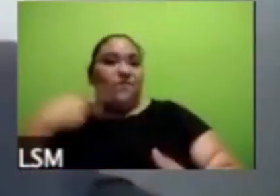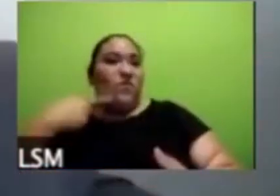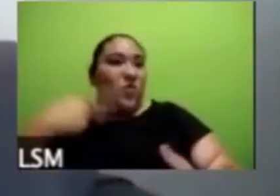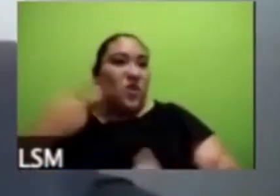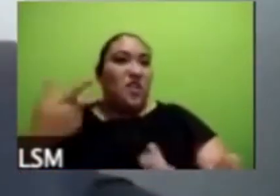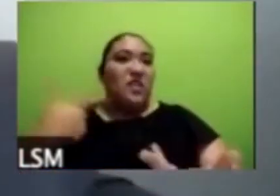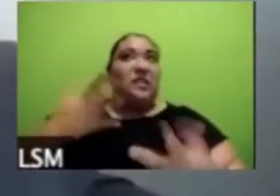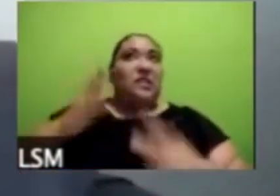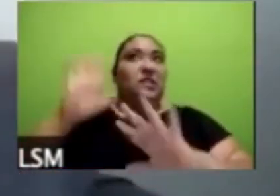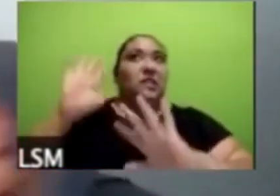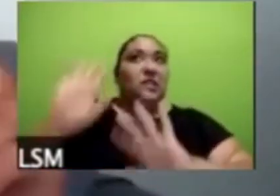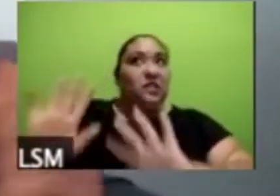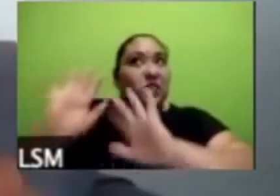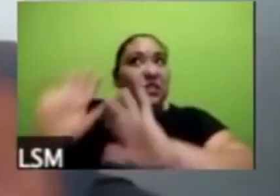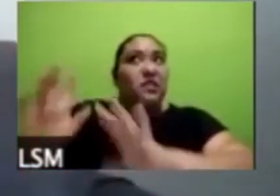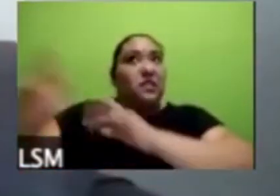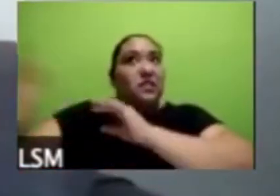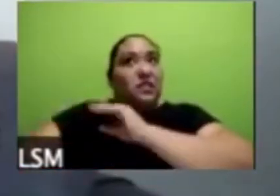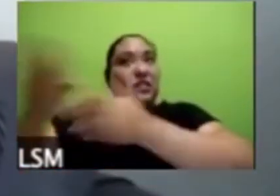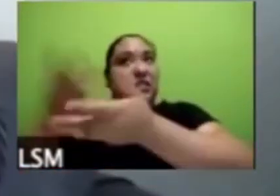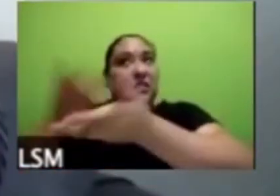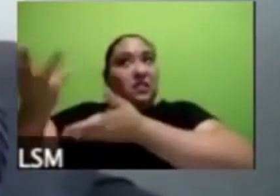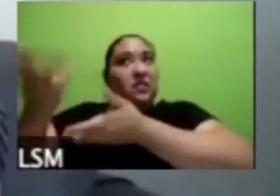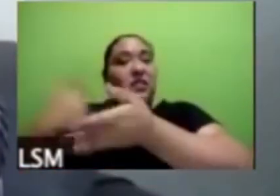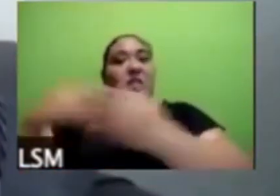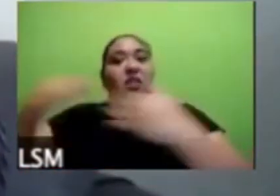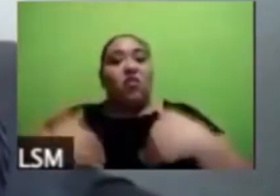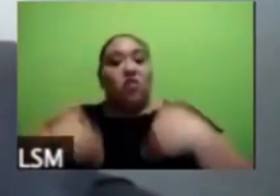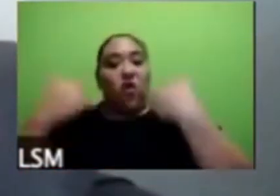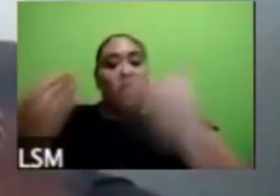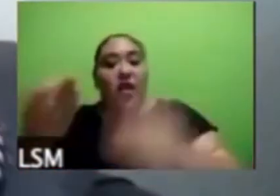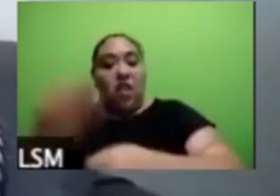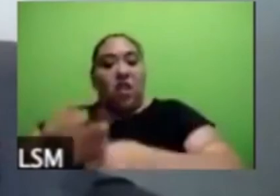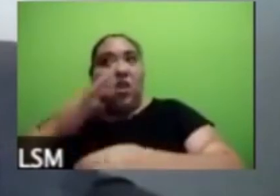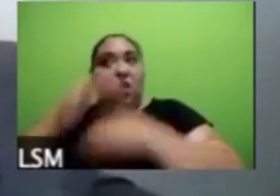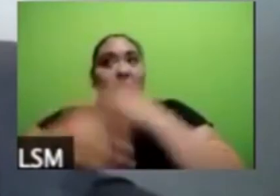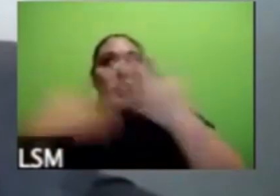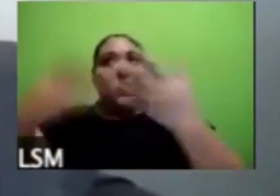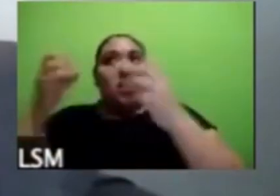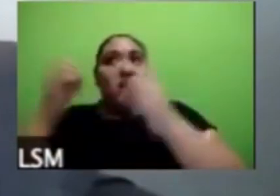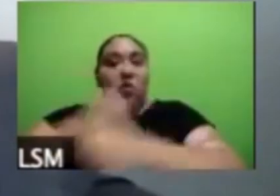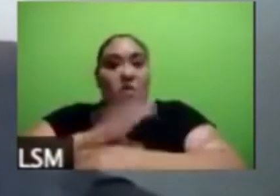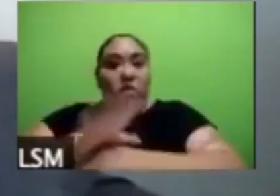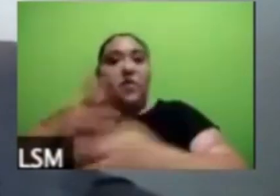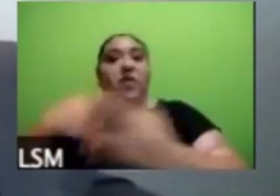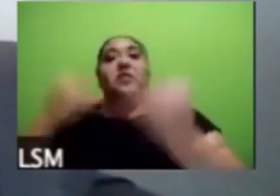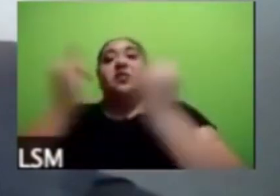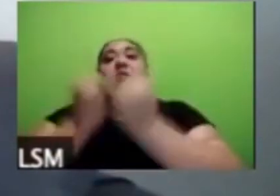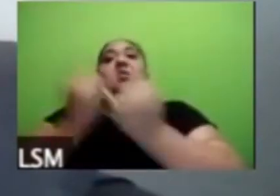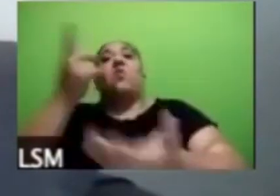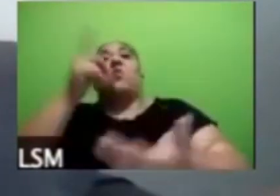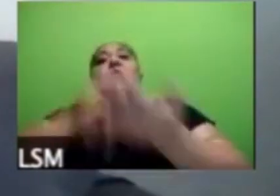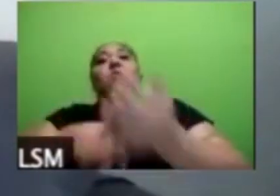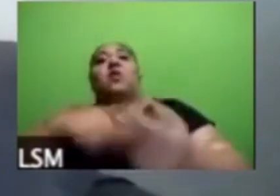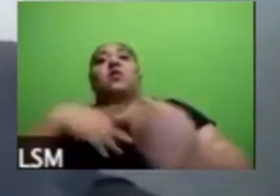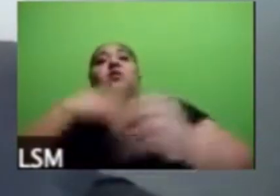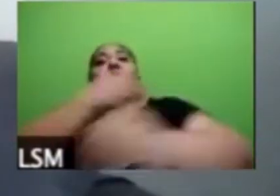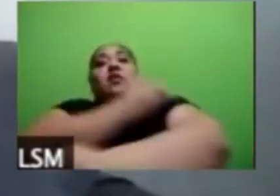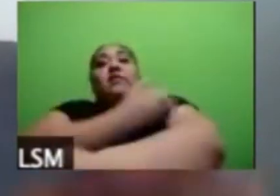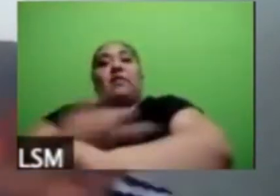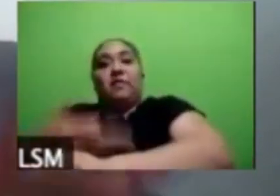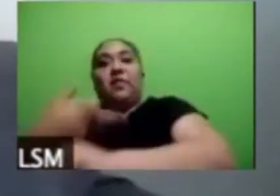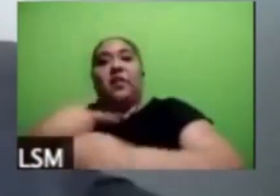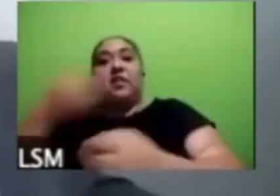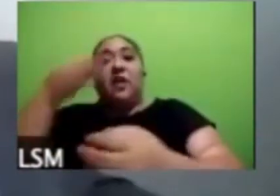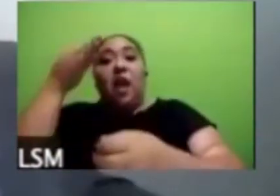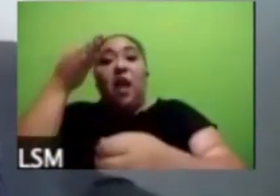confianza mientras pasamos esto y hacemos una buena valoración también cómo hacemos treguas al interior de las familias como para decir ok bueno si ahorita tenemos estos